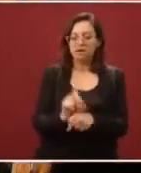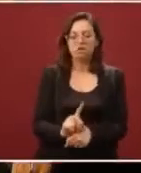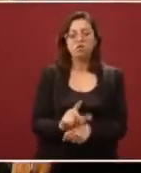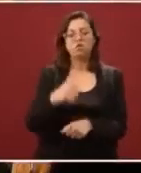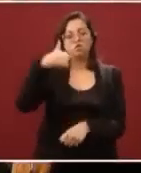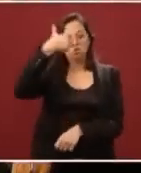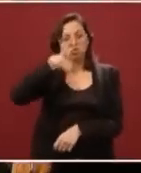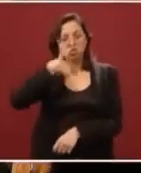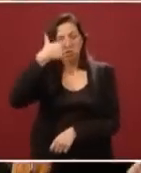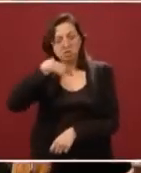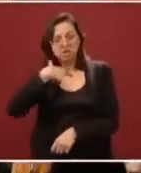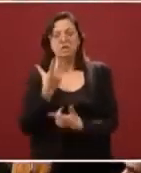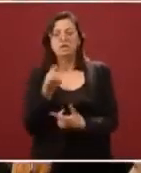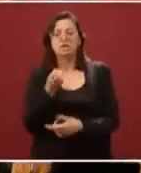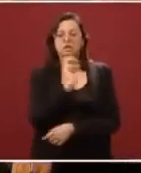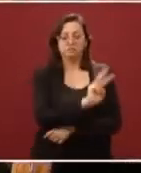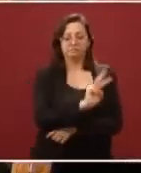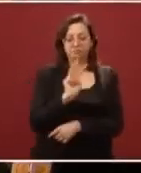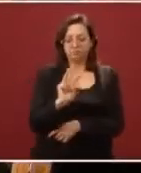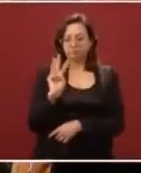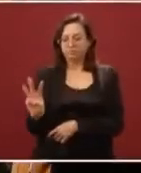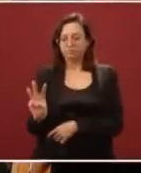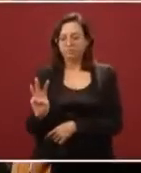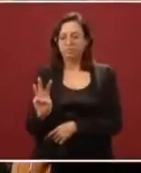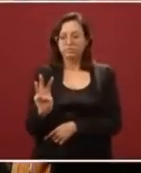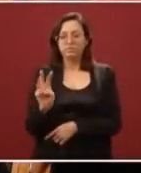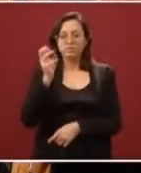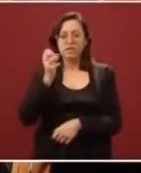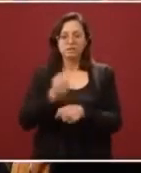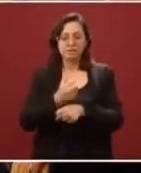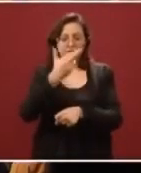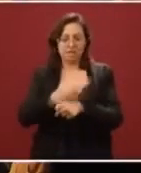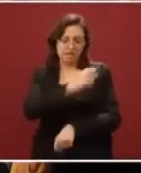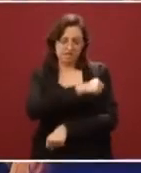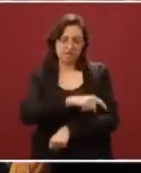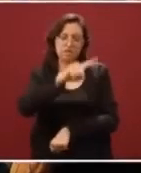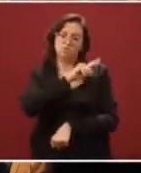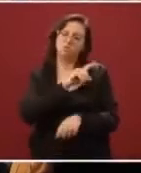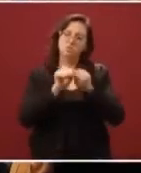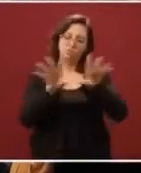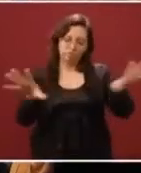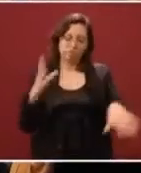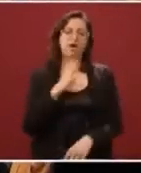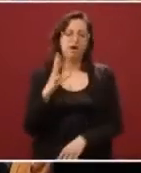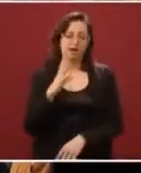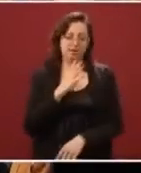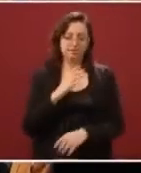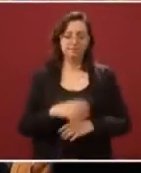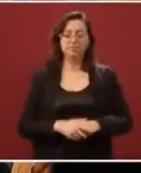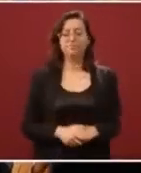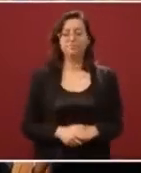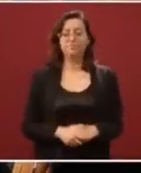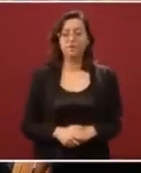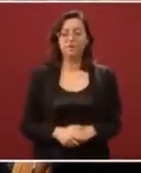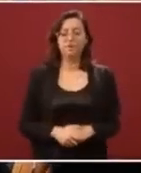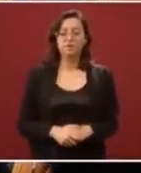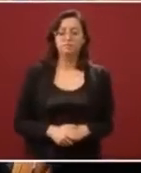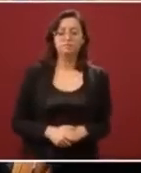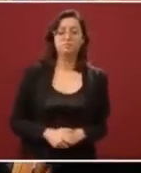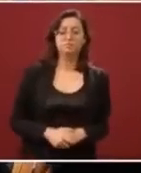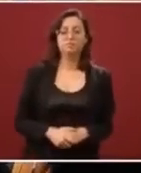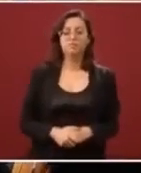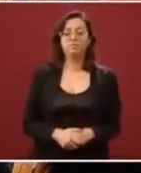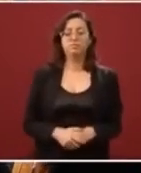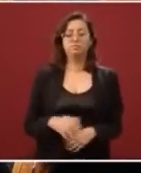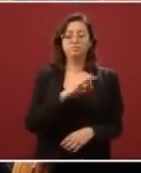la noche publicada en la página oficial de la secretaría. Como pueden ver, la distribución que tenemos por sexo